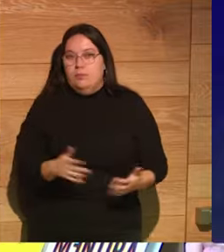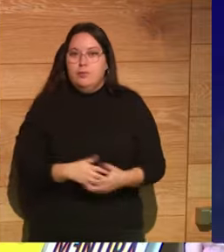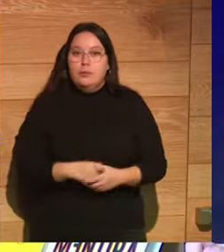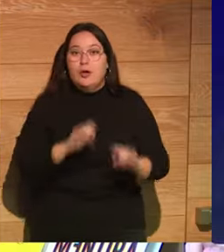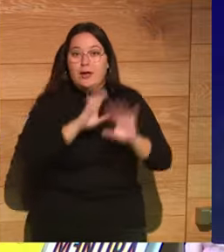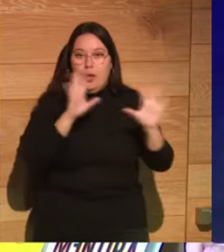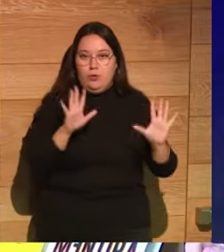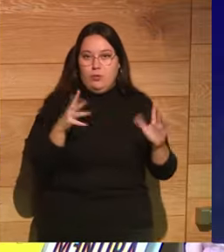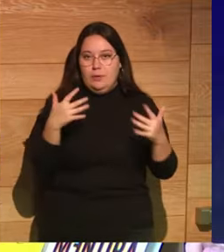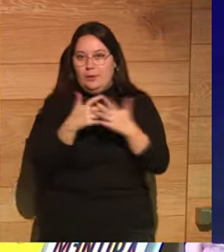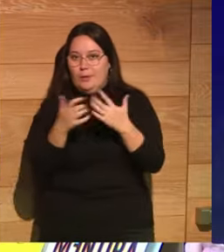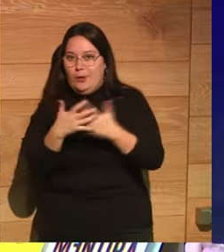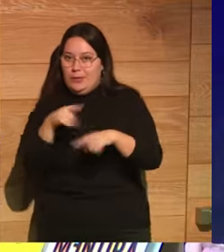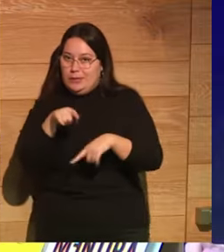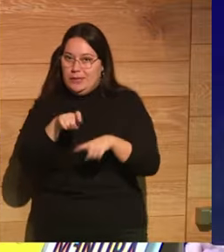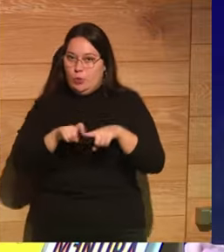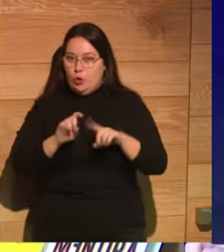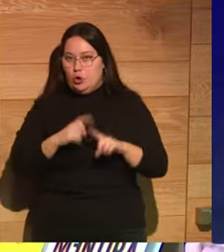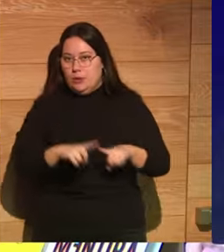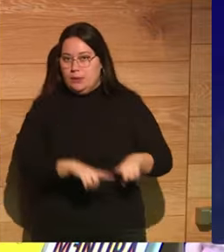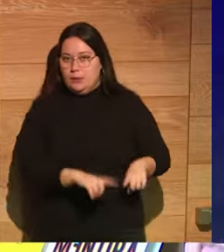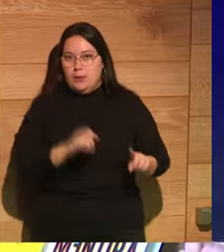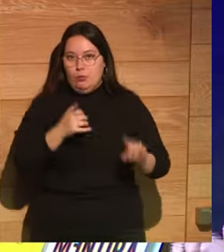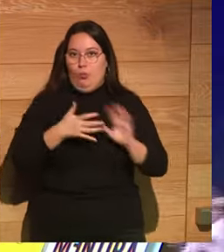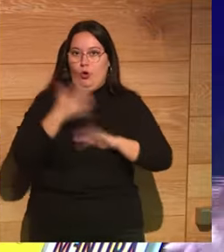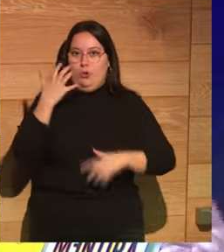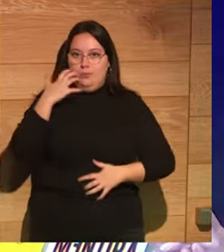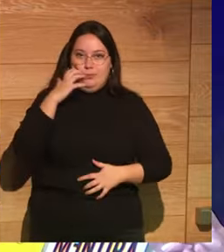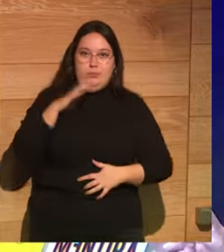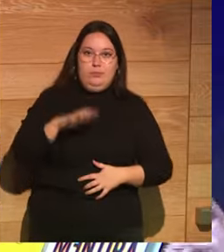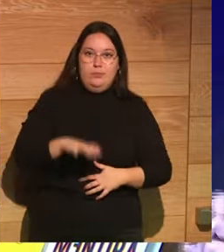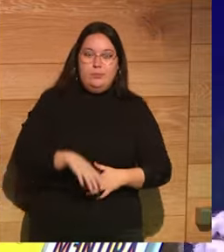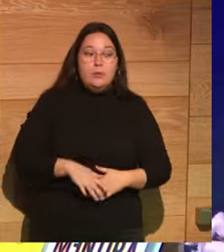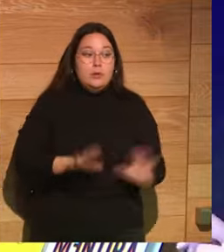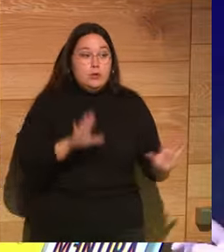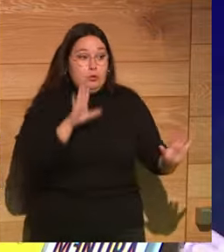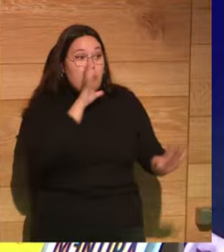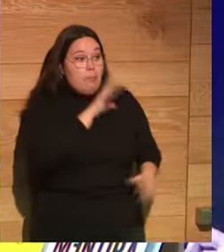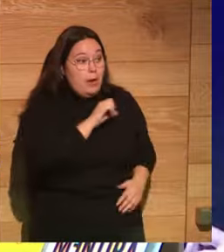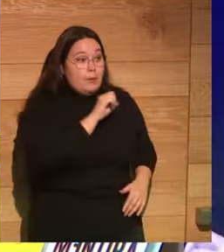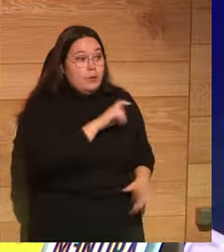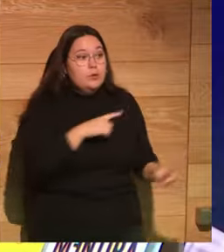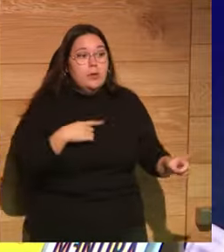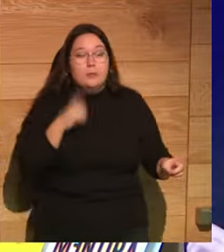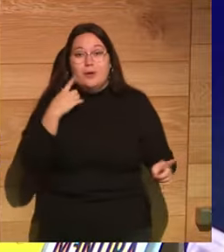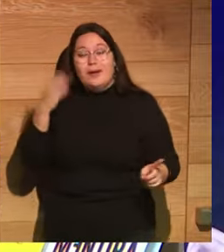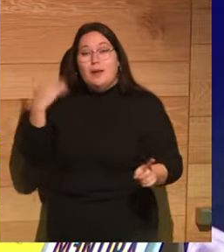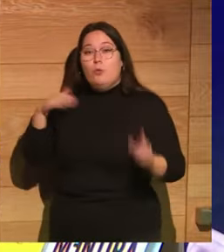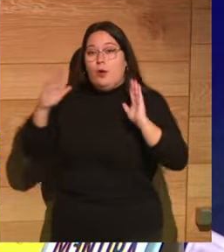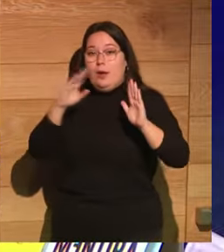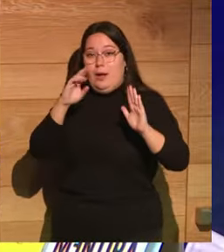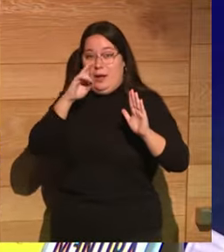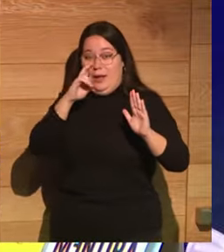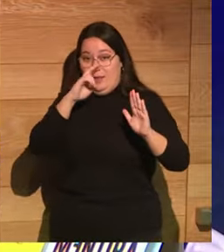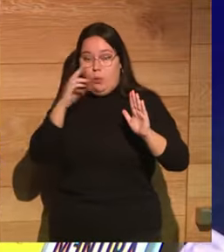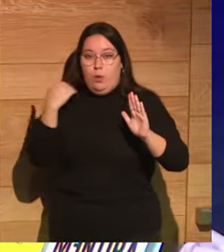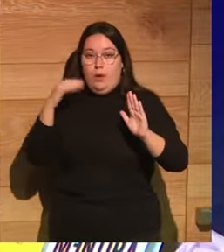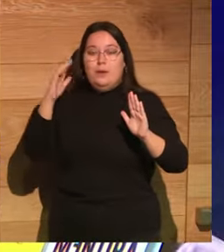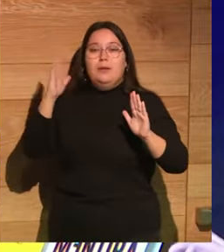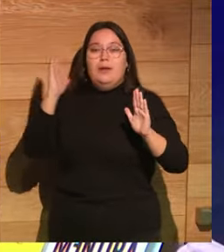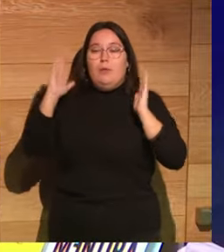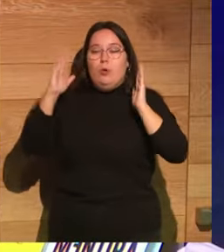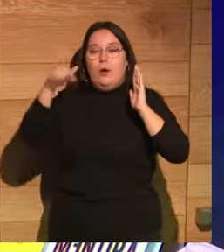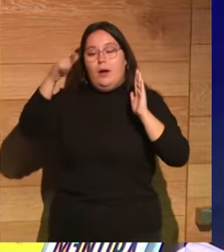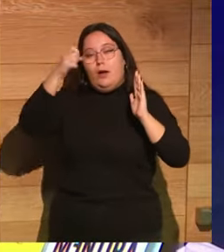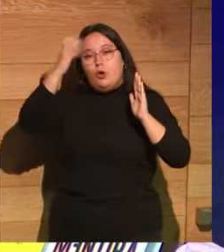claro luego te mezcla con este tipo de cosas totalmente rocambolescas pero es que en la edad antigua en época romana se habla